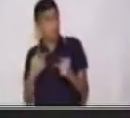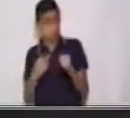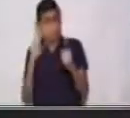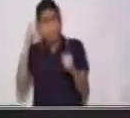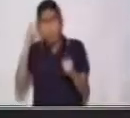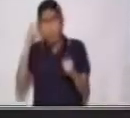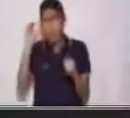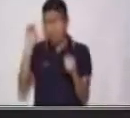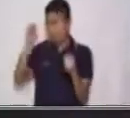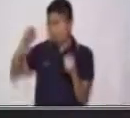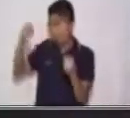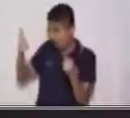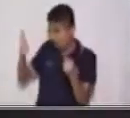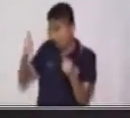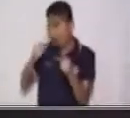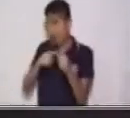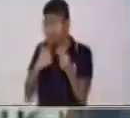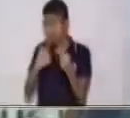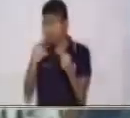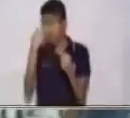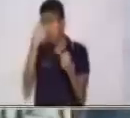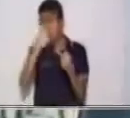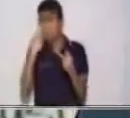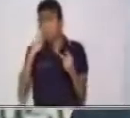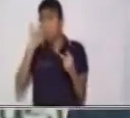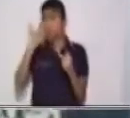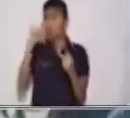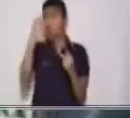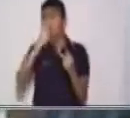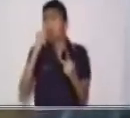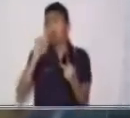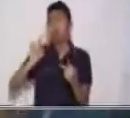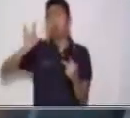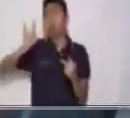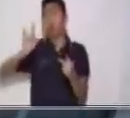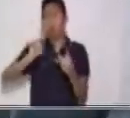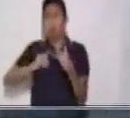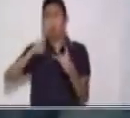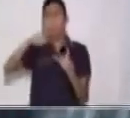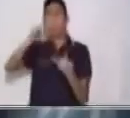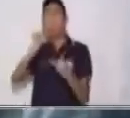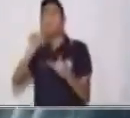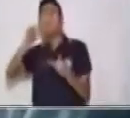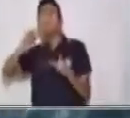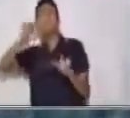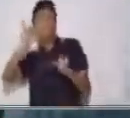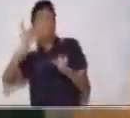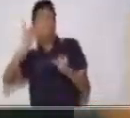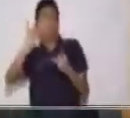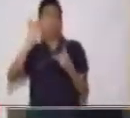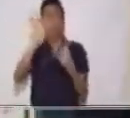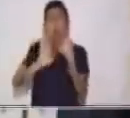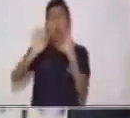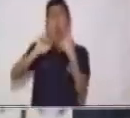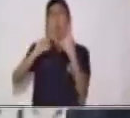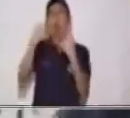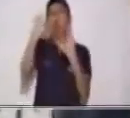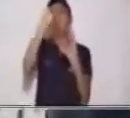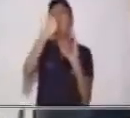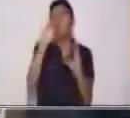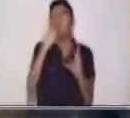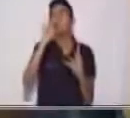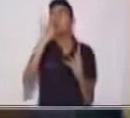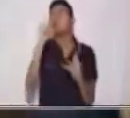llama Ema, Susu, Mimi o Susi? A ver, recordemos.